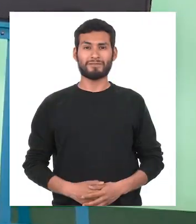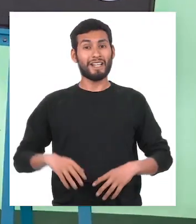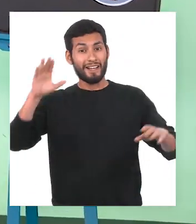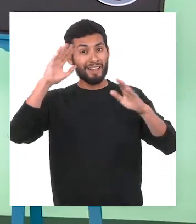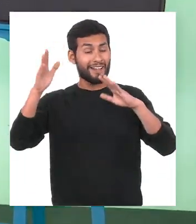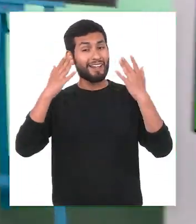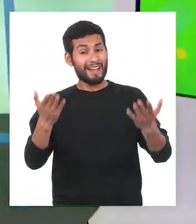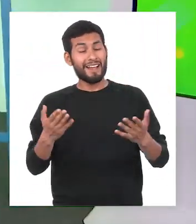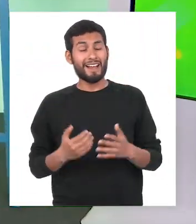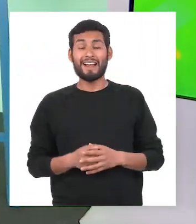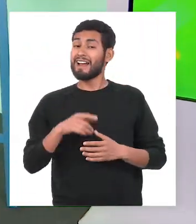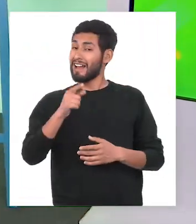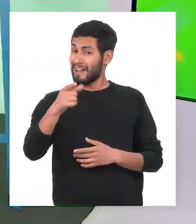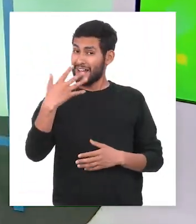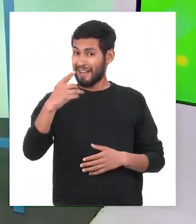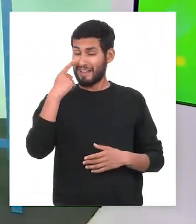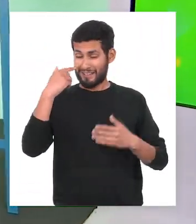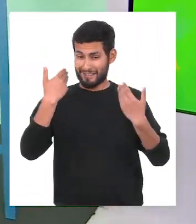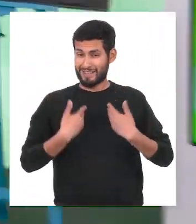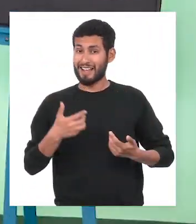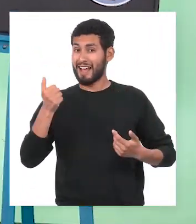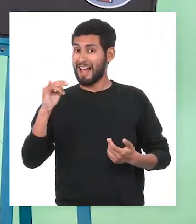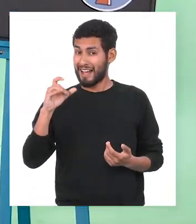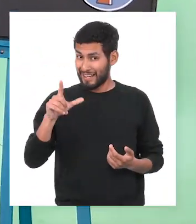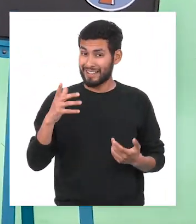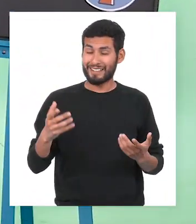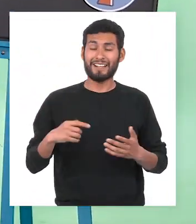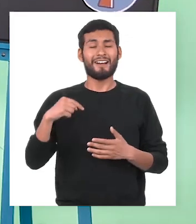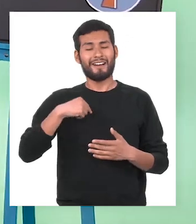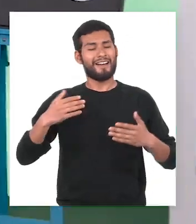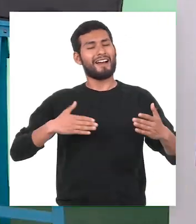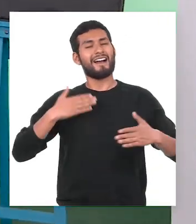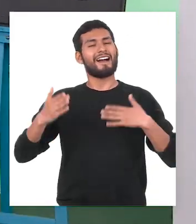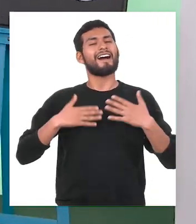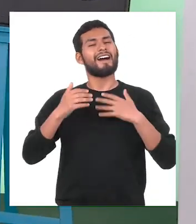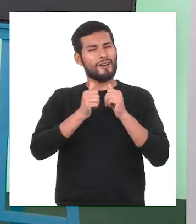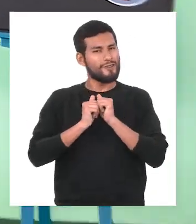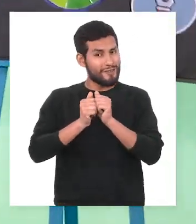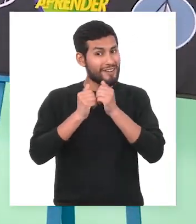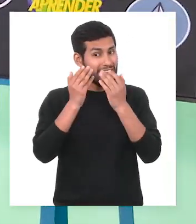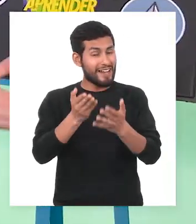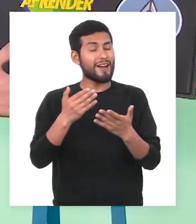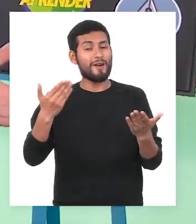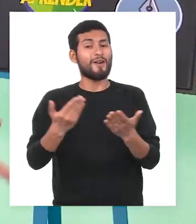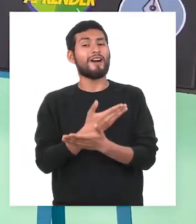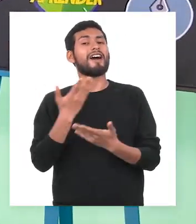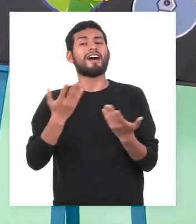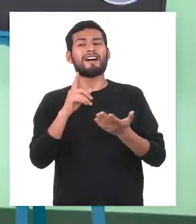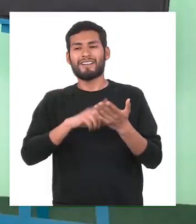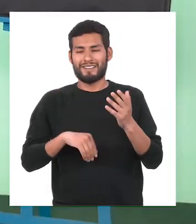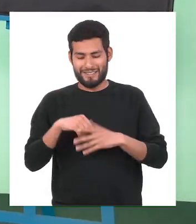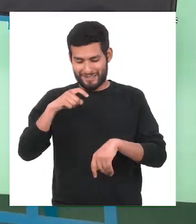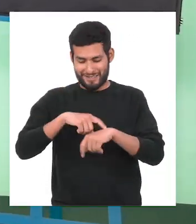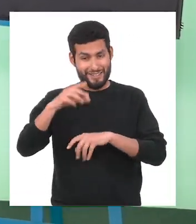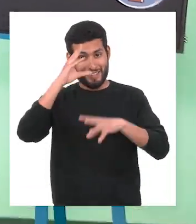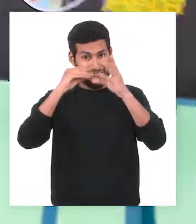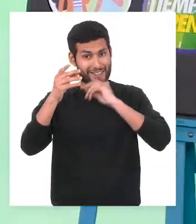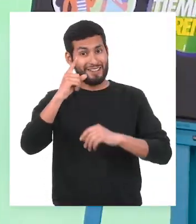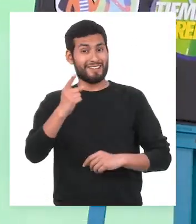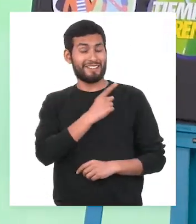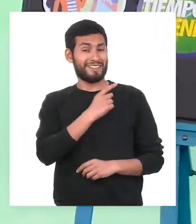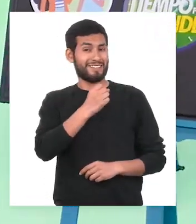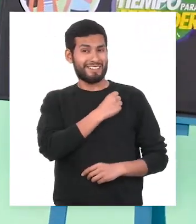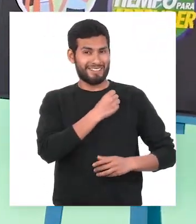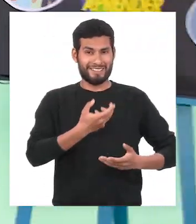¡Hola chicos! Ustedes ya me conocen, soy Ángel, y estoy muy contento de estar junto a ustedes en una nueva edición de Tiempo para Aprender de